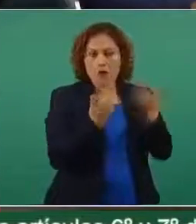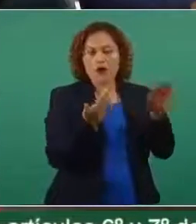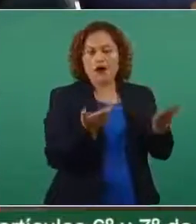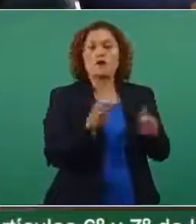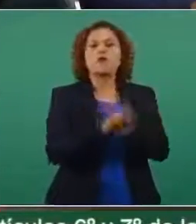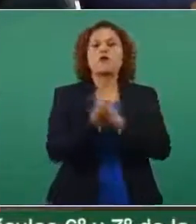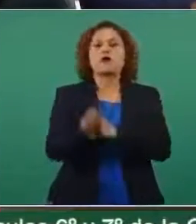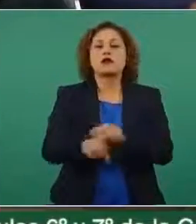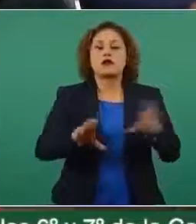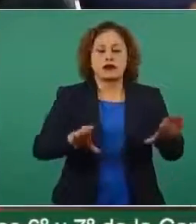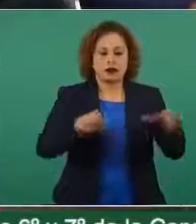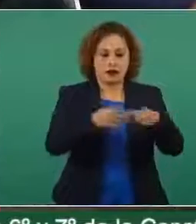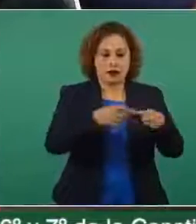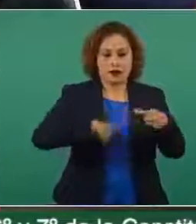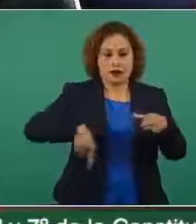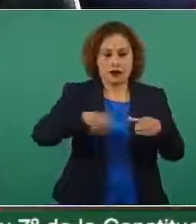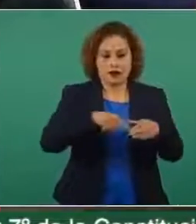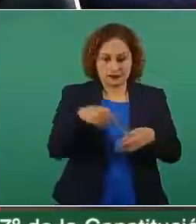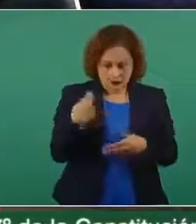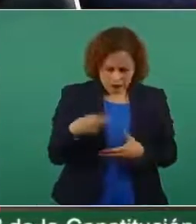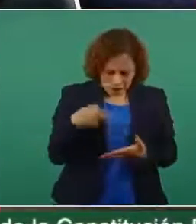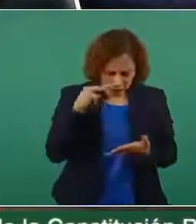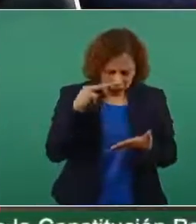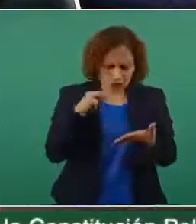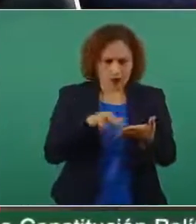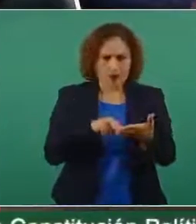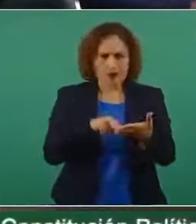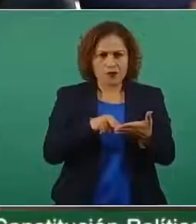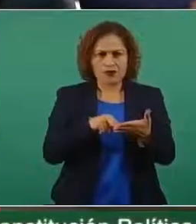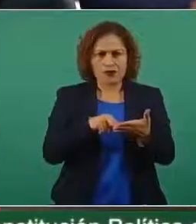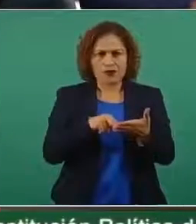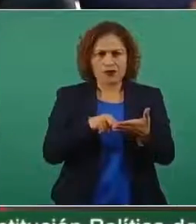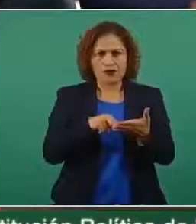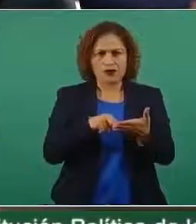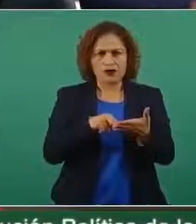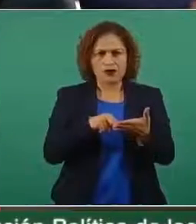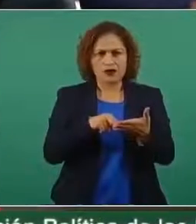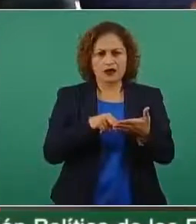comunidad de como se llama está como rarita el nombre